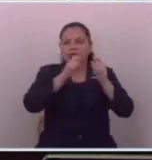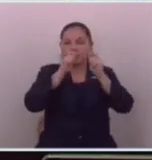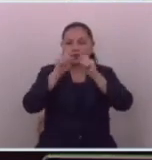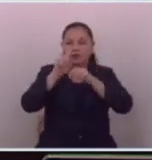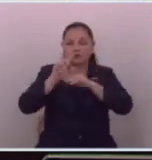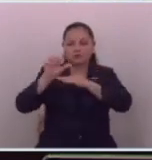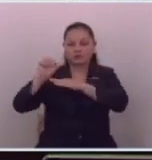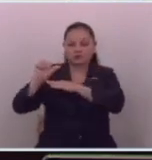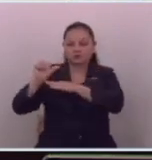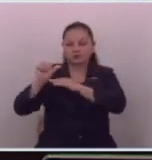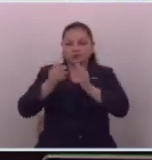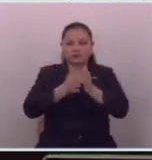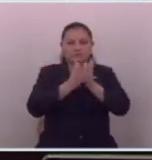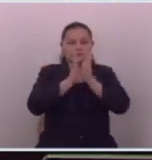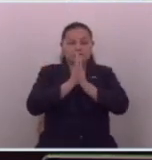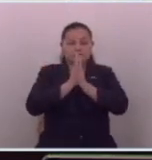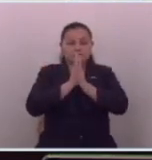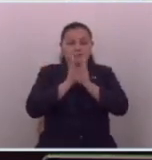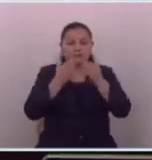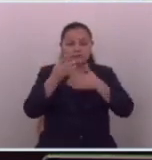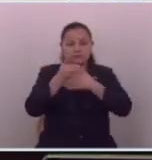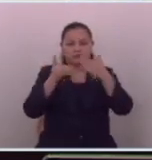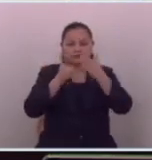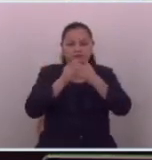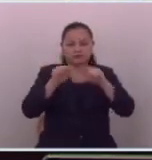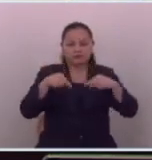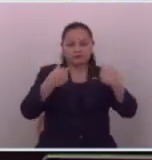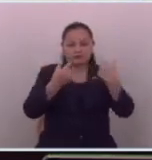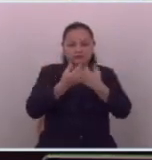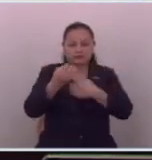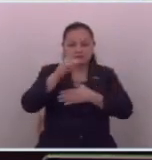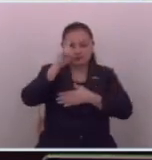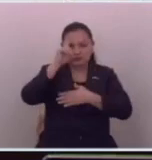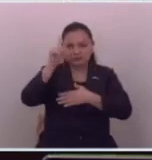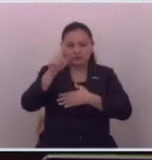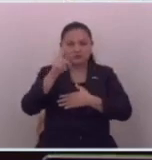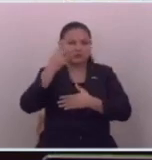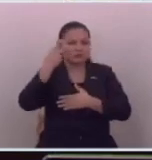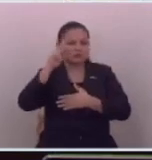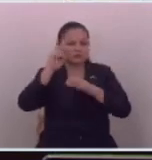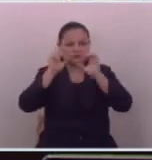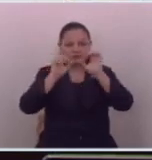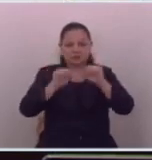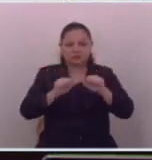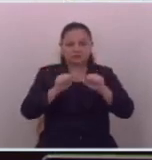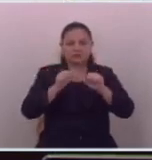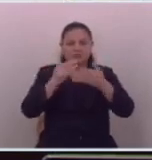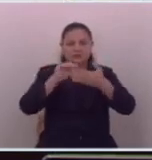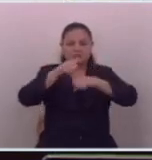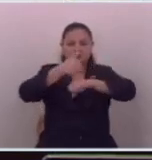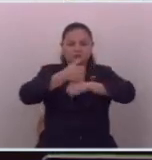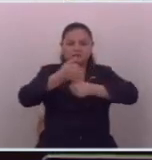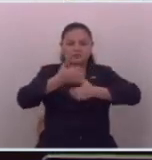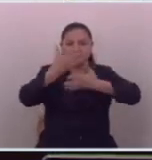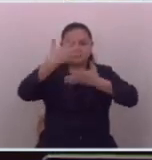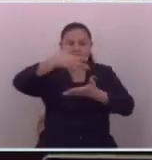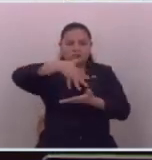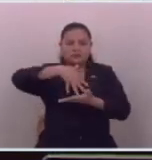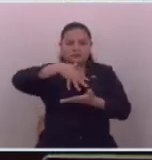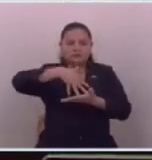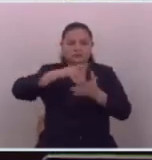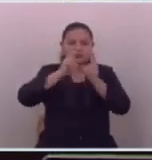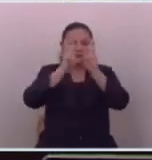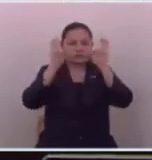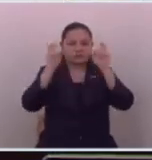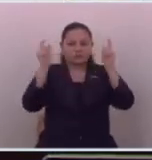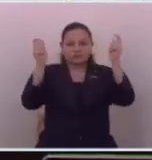1A. Solicito de diputados del Grupo Parlamentario Nuevas Ideas, en el sentido de que emita pronunciamiento público en el